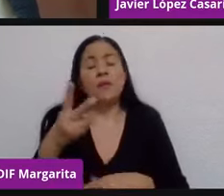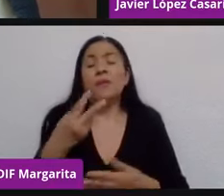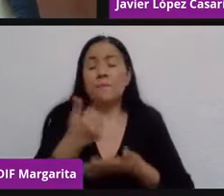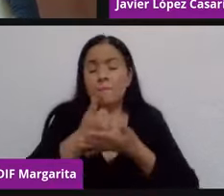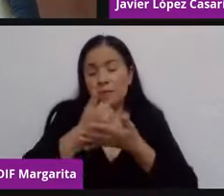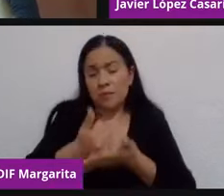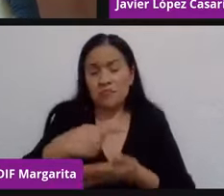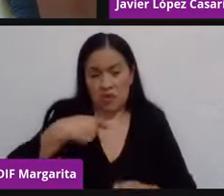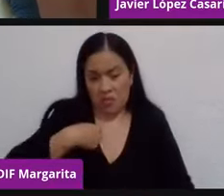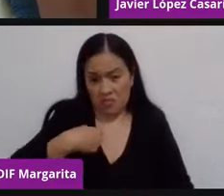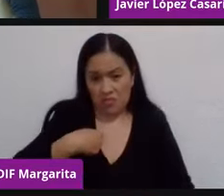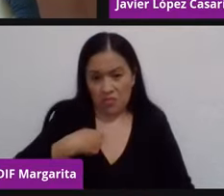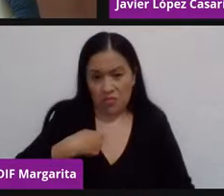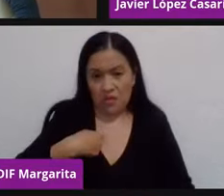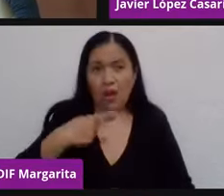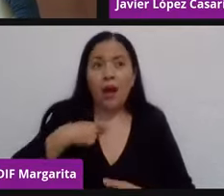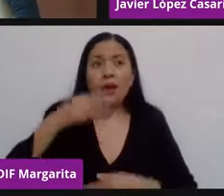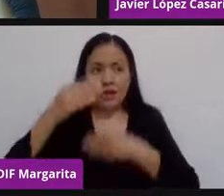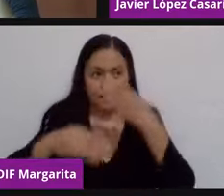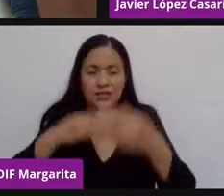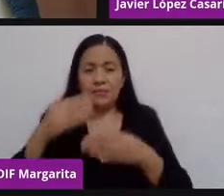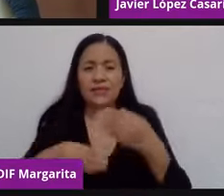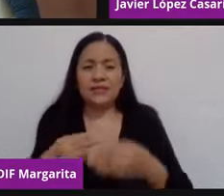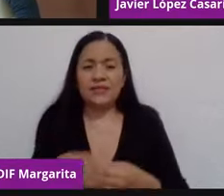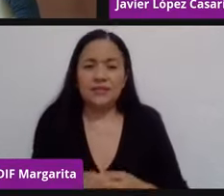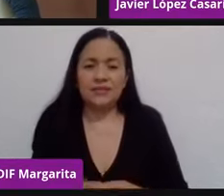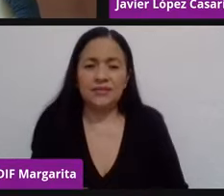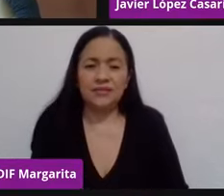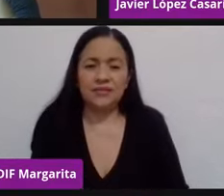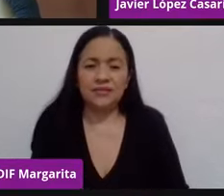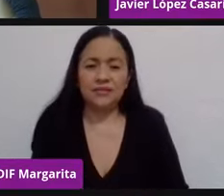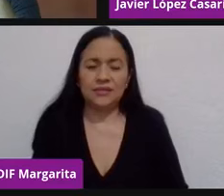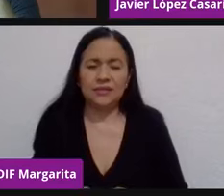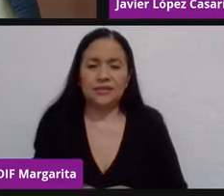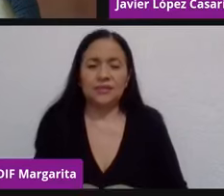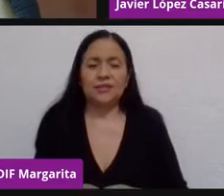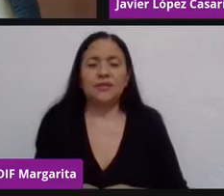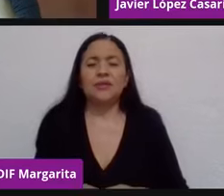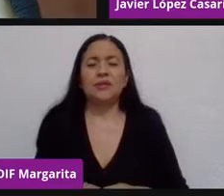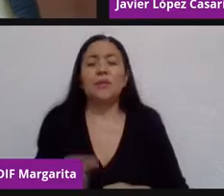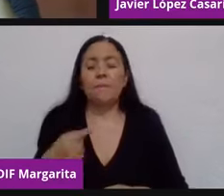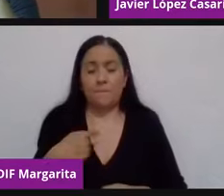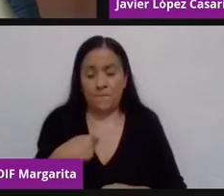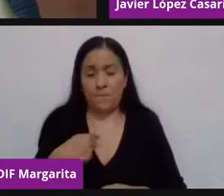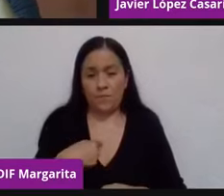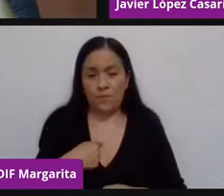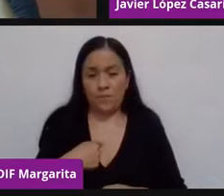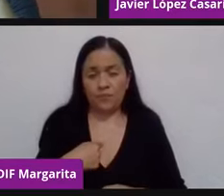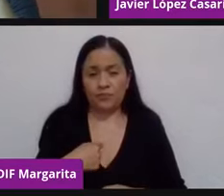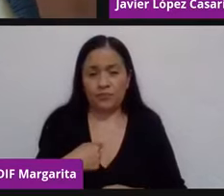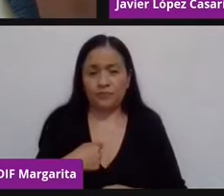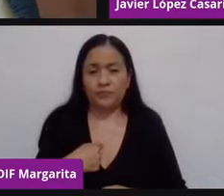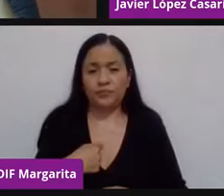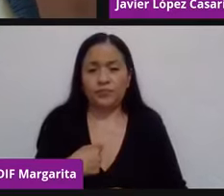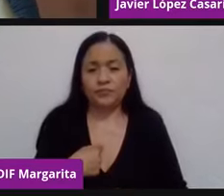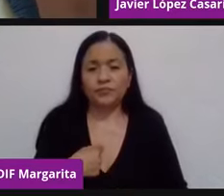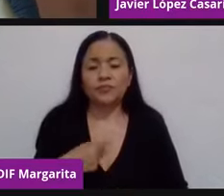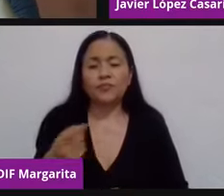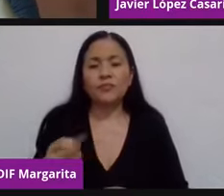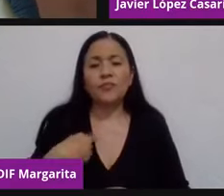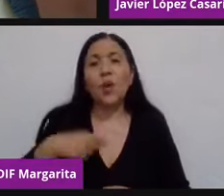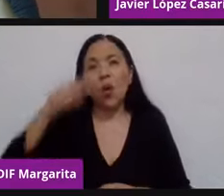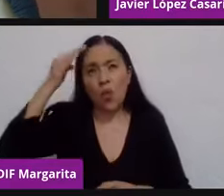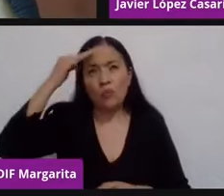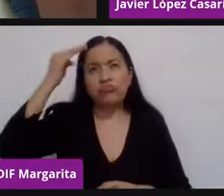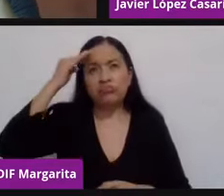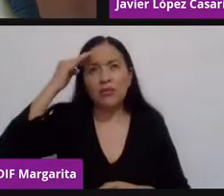a generar mi proceso de entendimiento, mi proceso de procesar información. Y de ahí yo ir teniendo